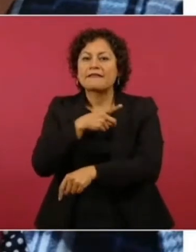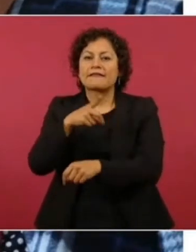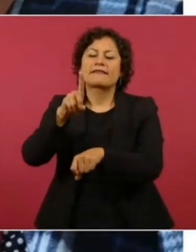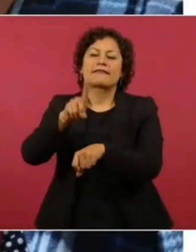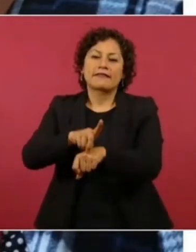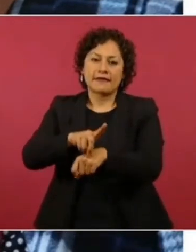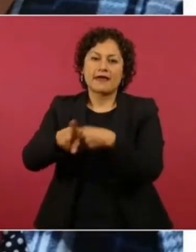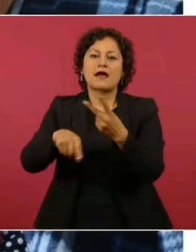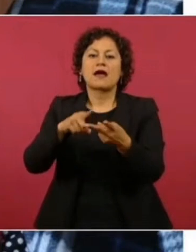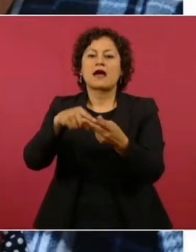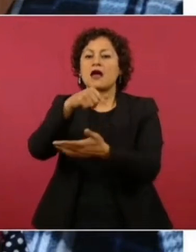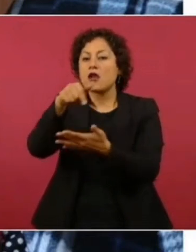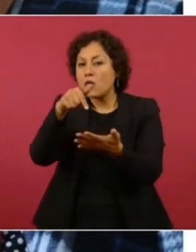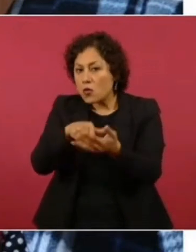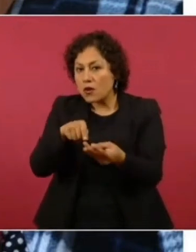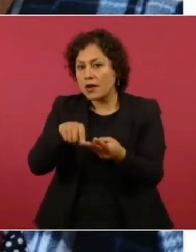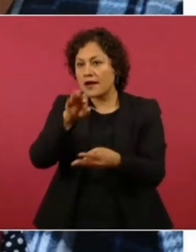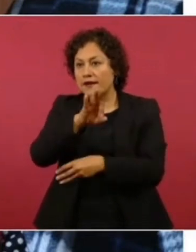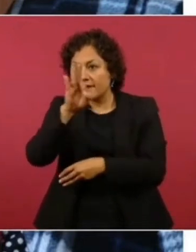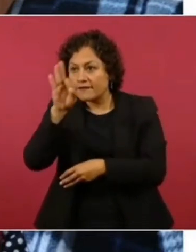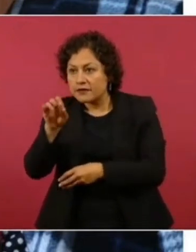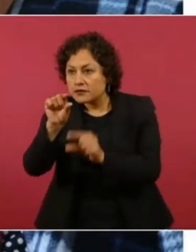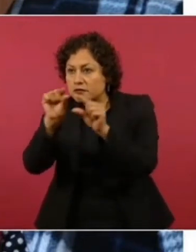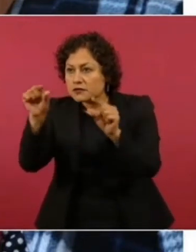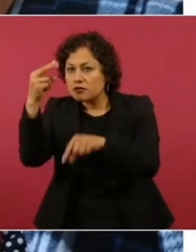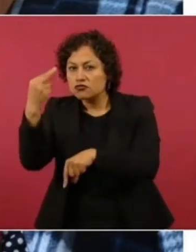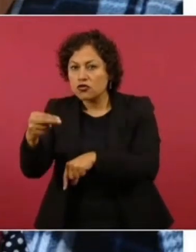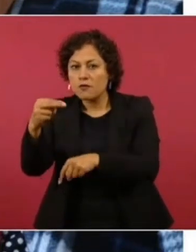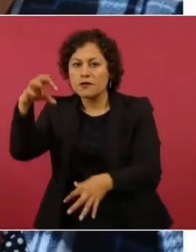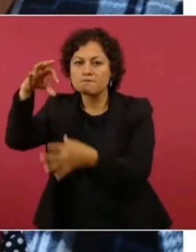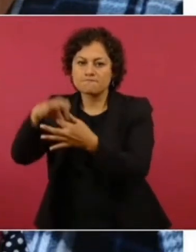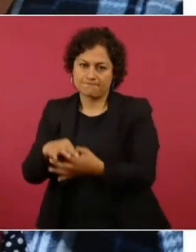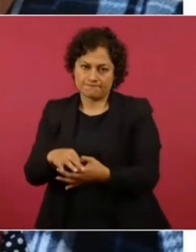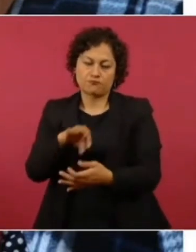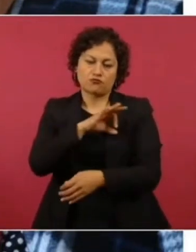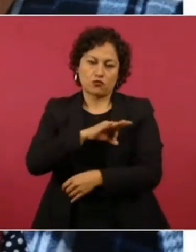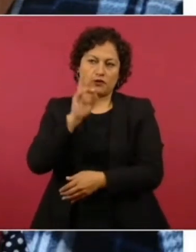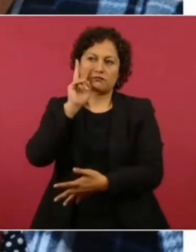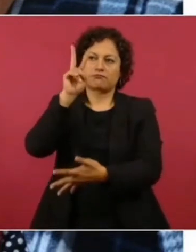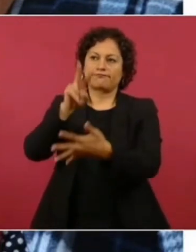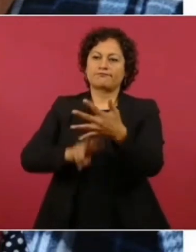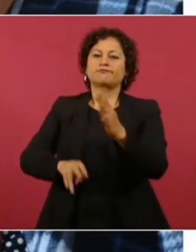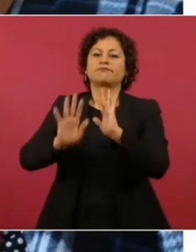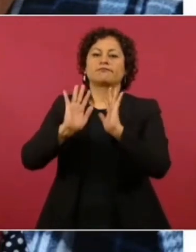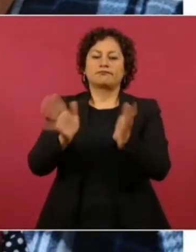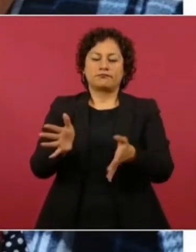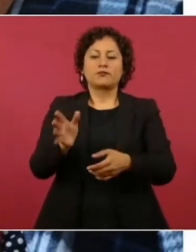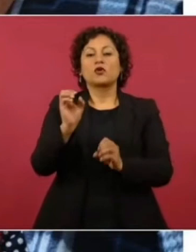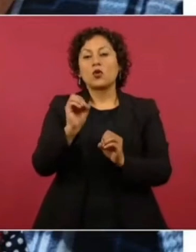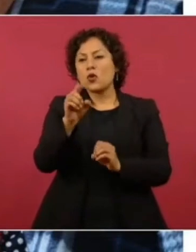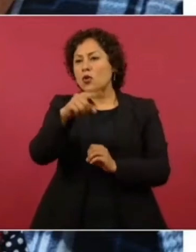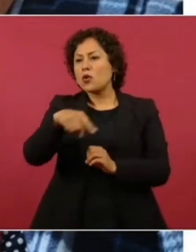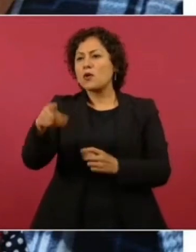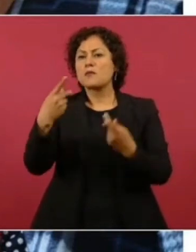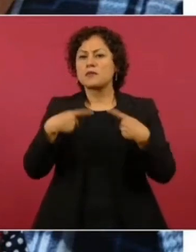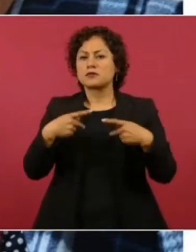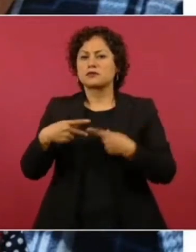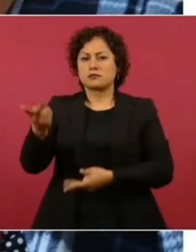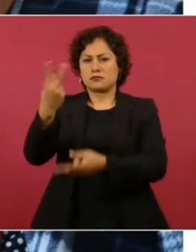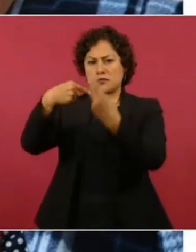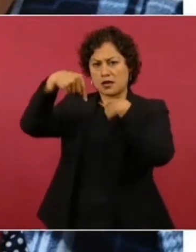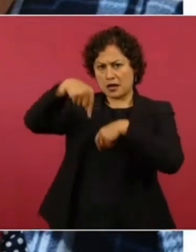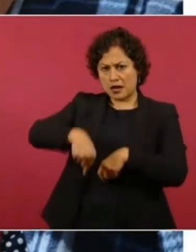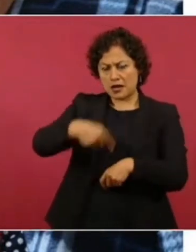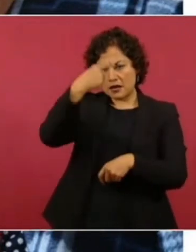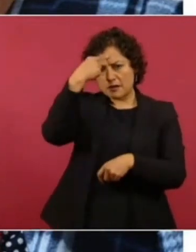con su nombre. Y también se pueden acercar con nosotros en la Secretaría de Bienestar y nosotros les hacemos su consulta y les